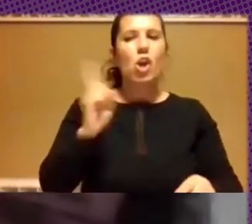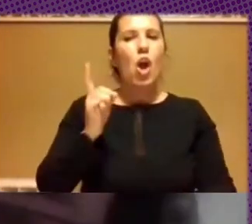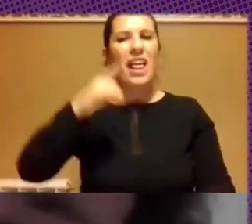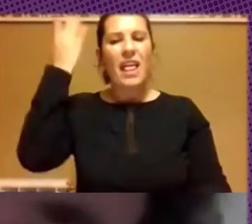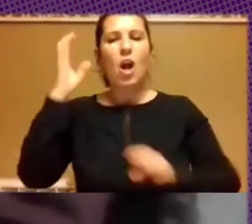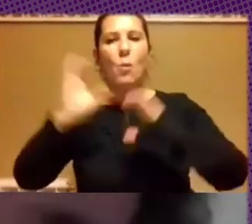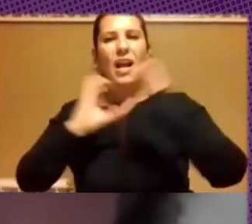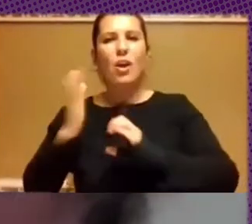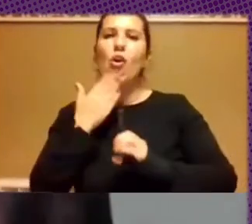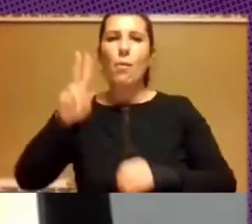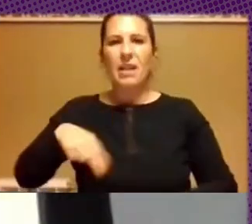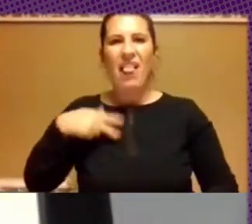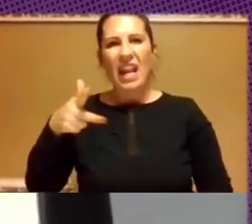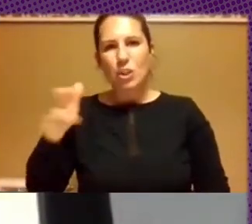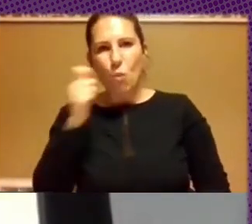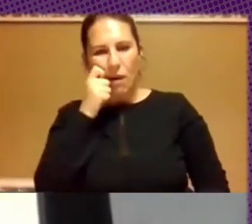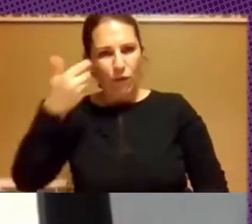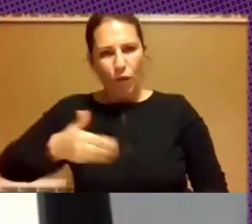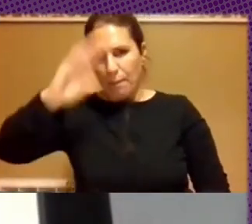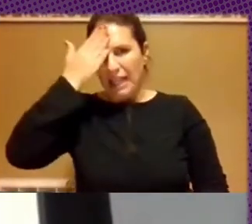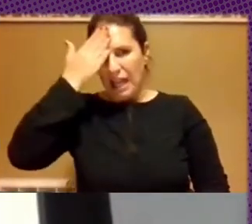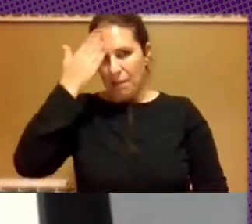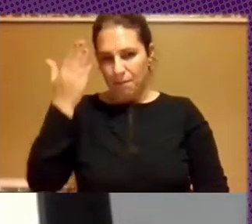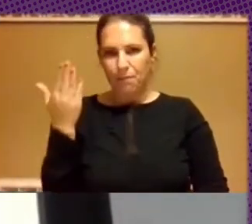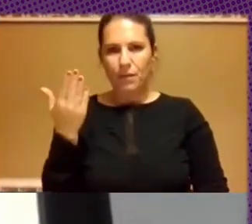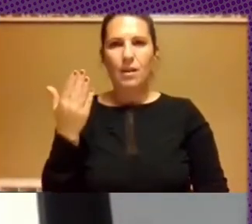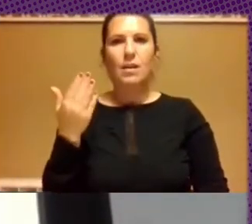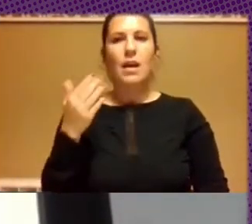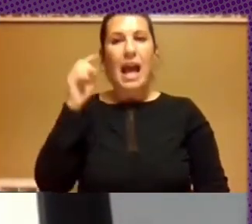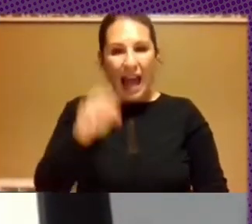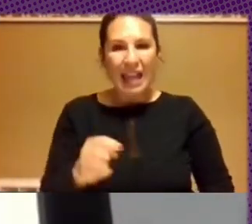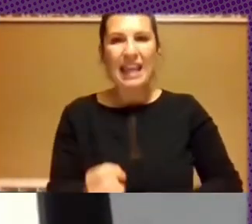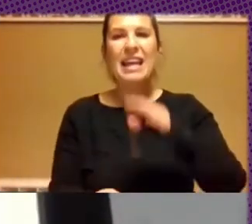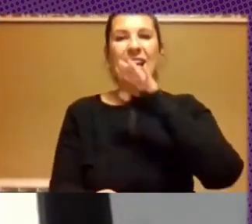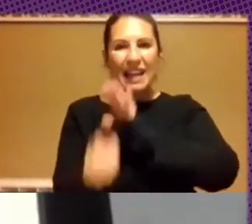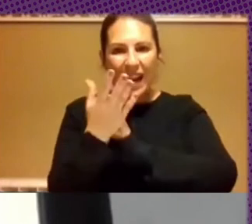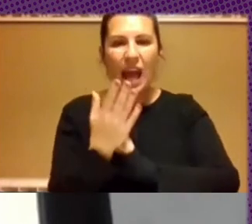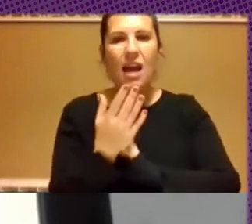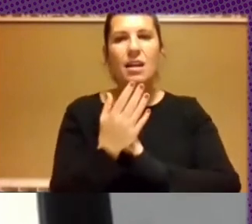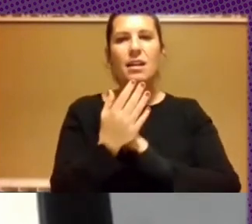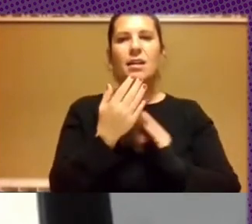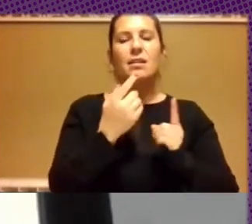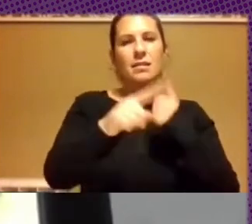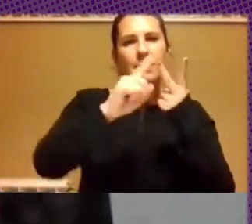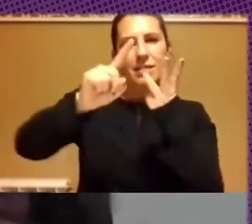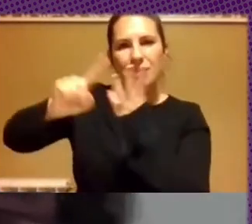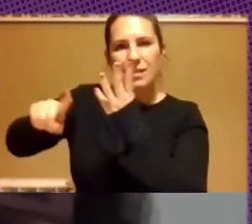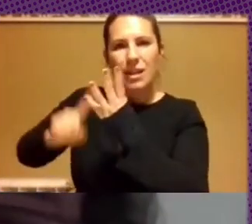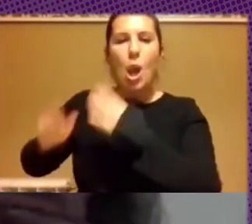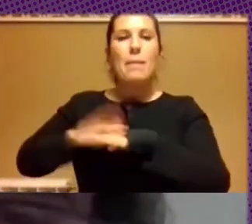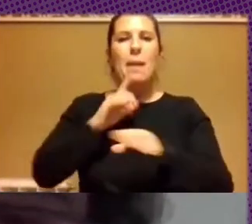comunicación como un derecho humano fundamental, construyó una serie de dispositivos y mecanismos de